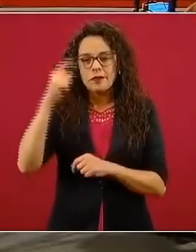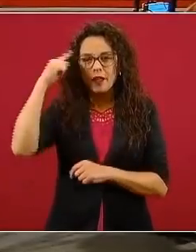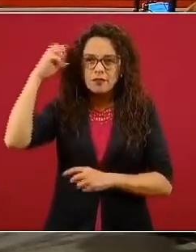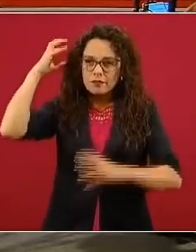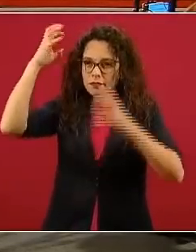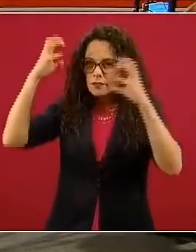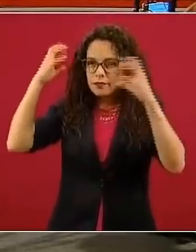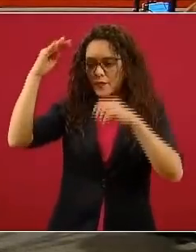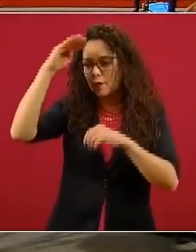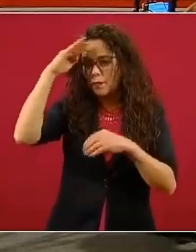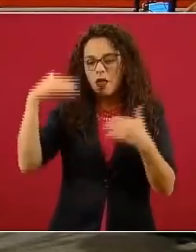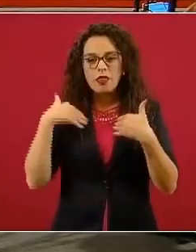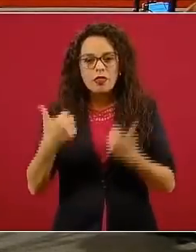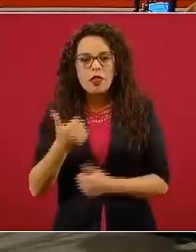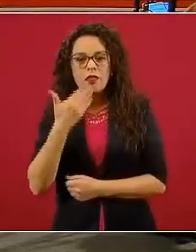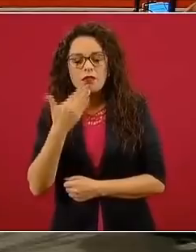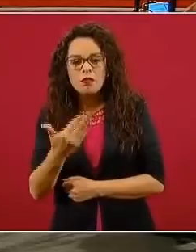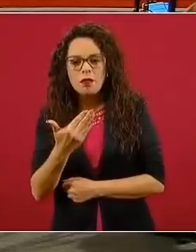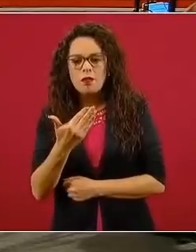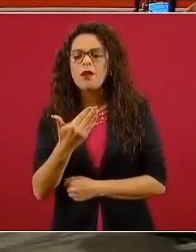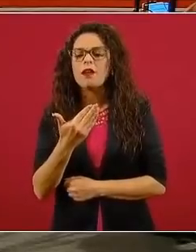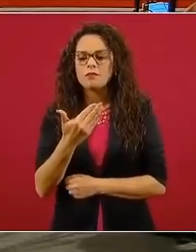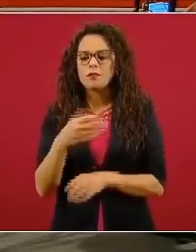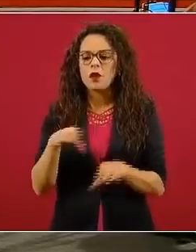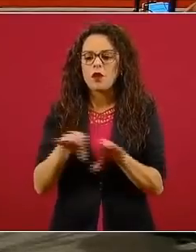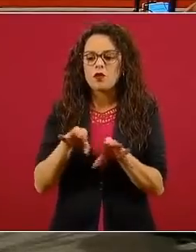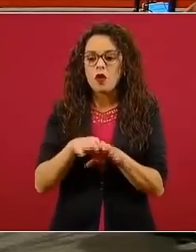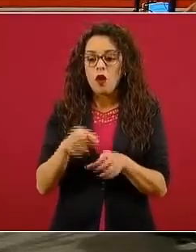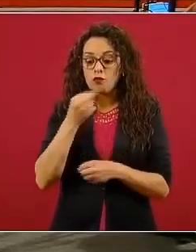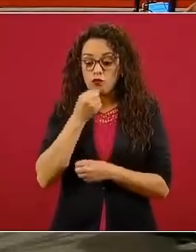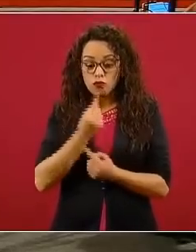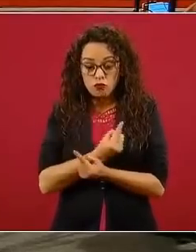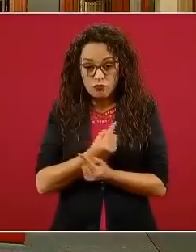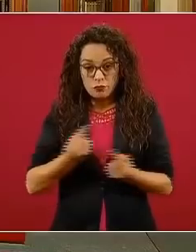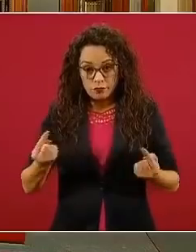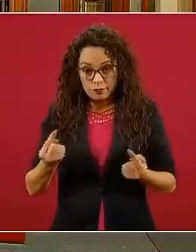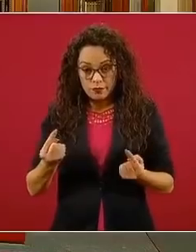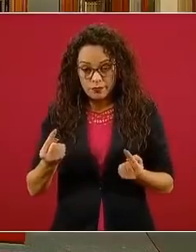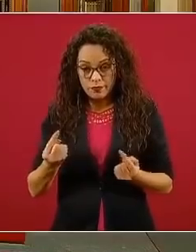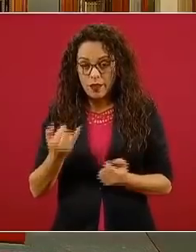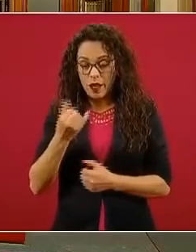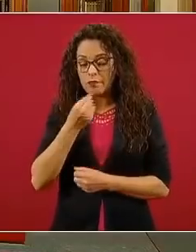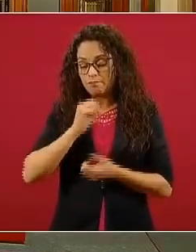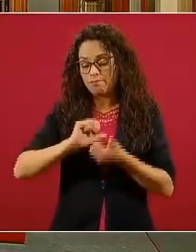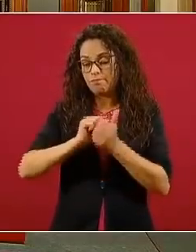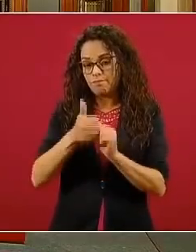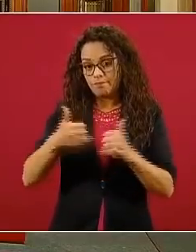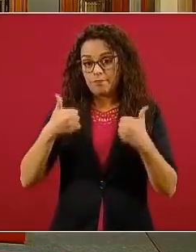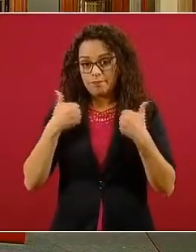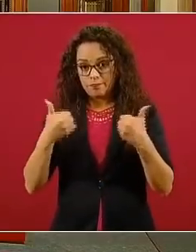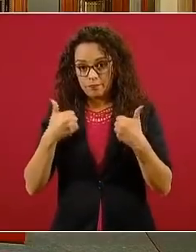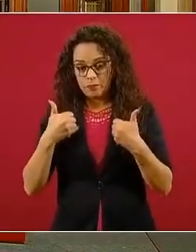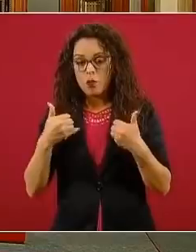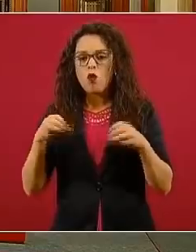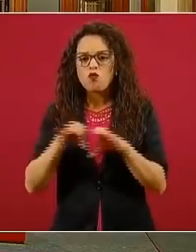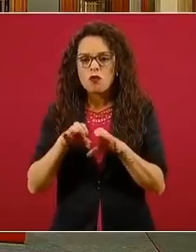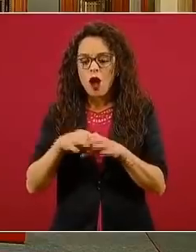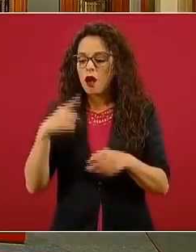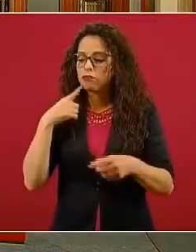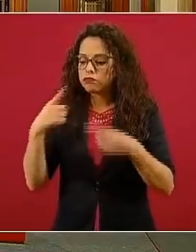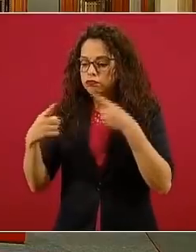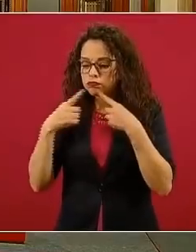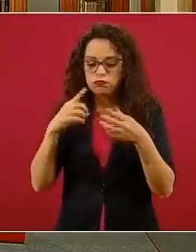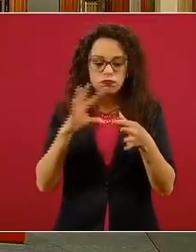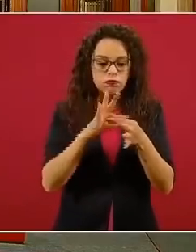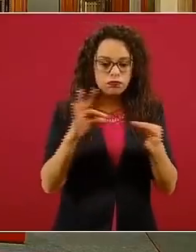con el hecho de que, pues, los niños, las niñas y adolescentes, a través del diálogo, de la reflexión y el juicio